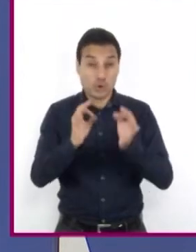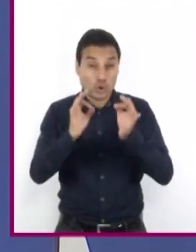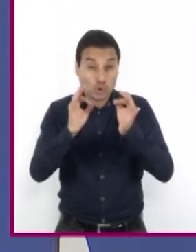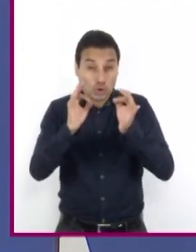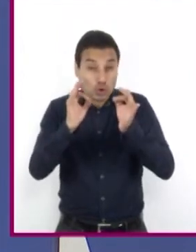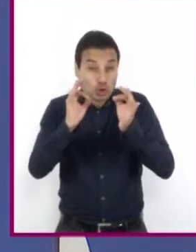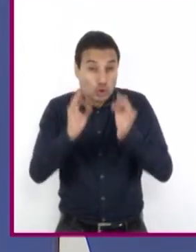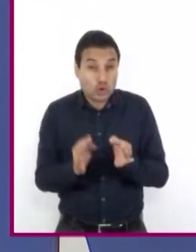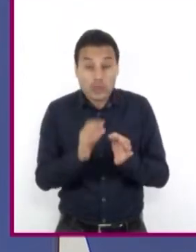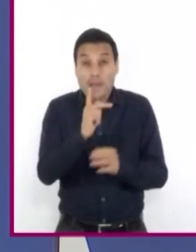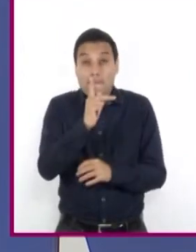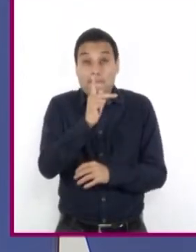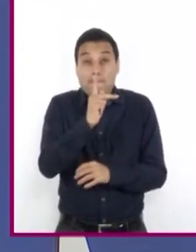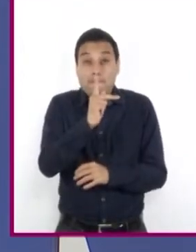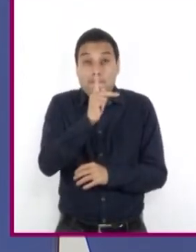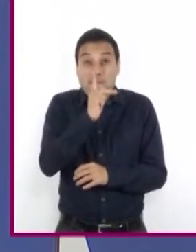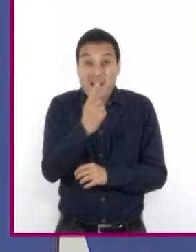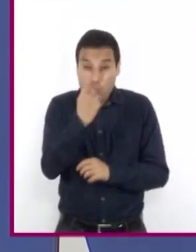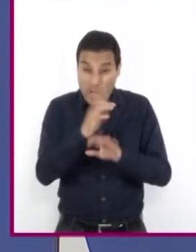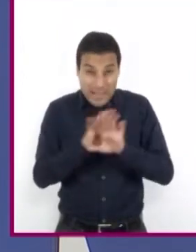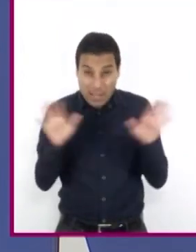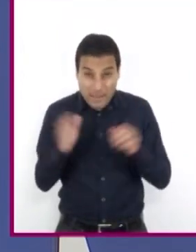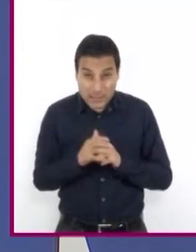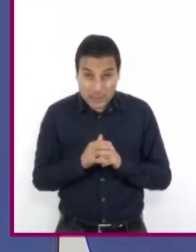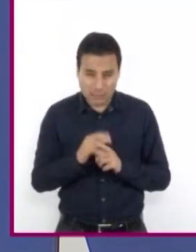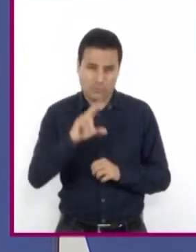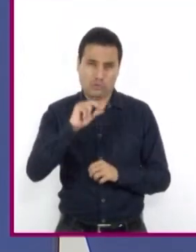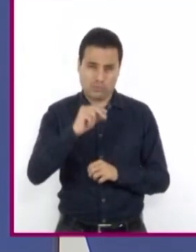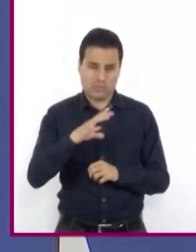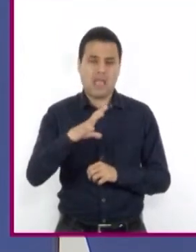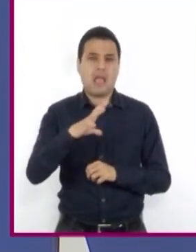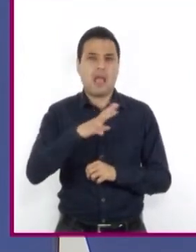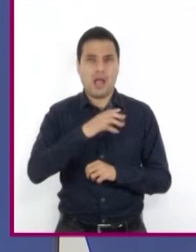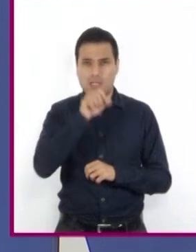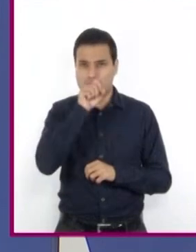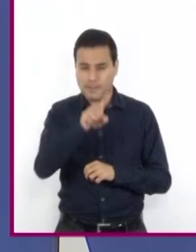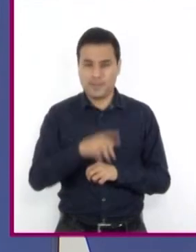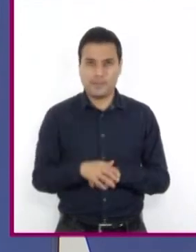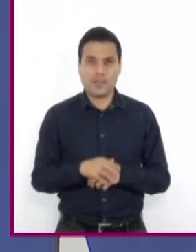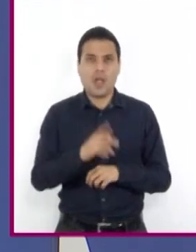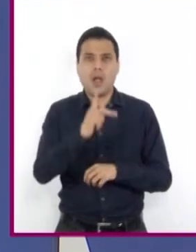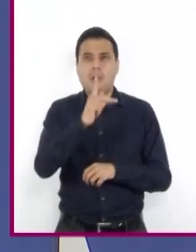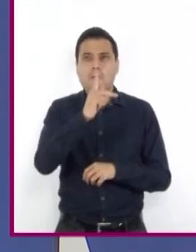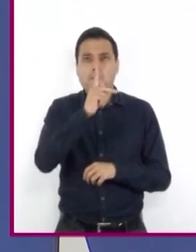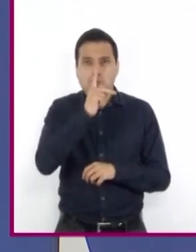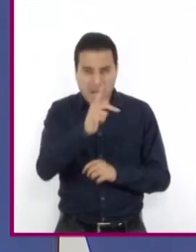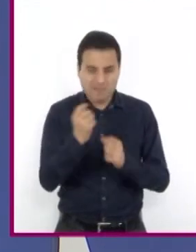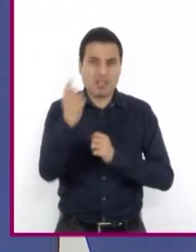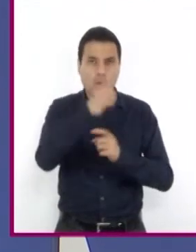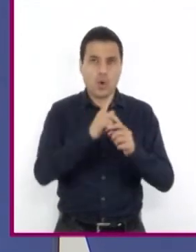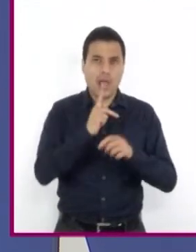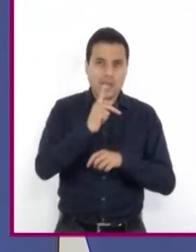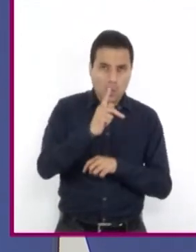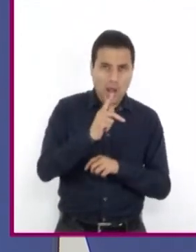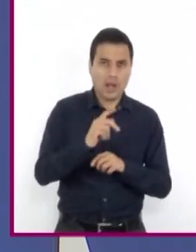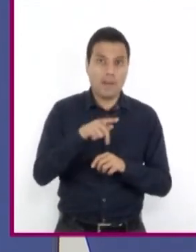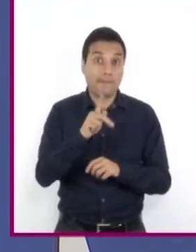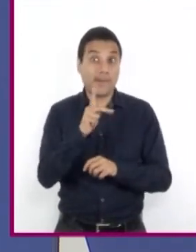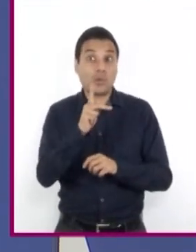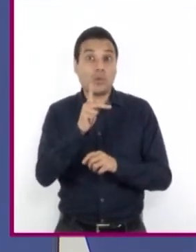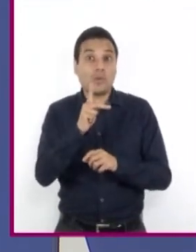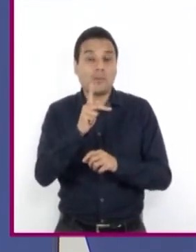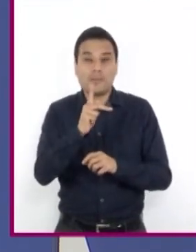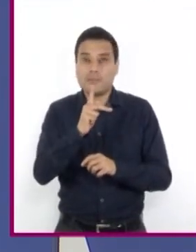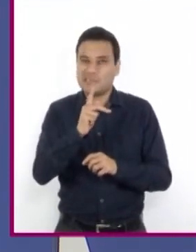juegue con el significado original y lo cambie. También pueden ser idénticas en un país y otro, pero significar cosas completamente